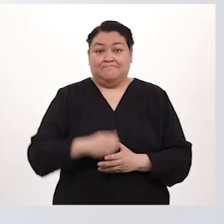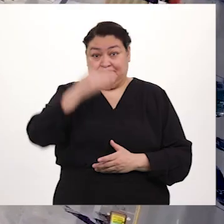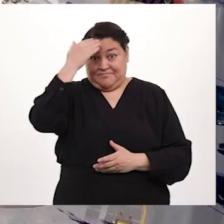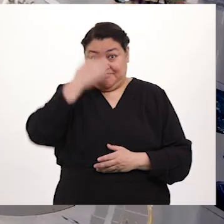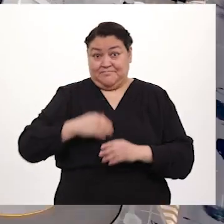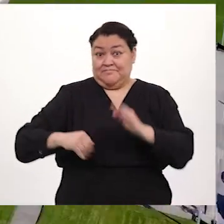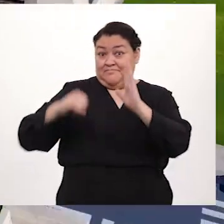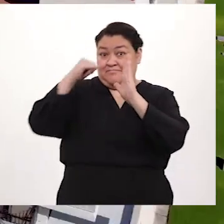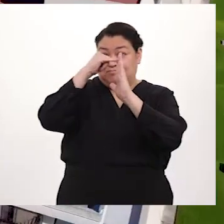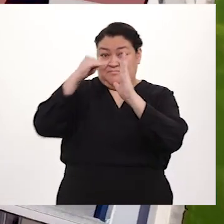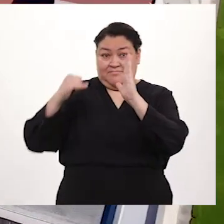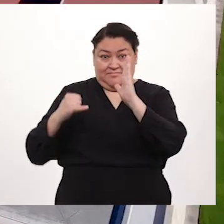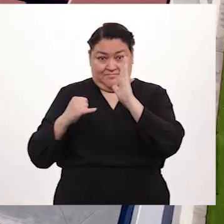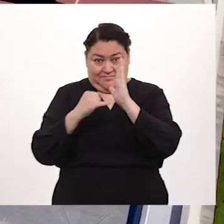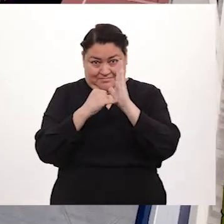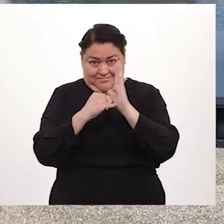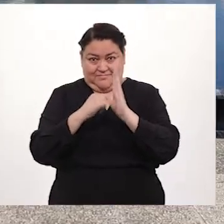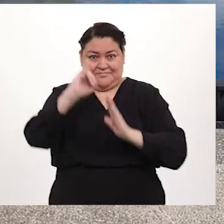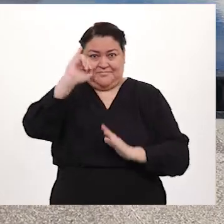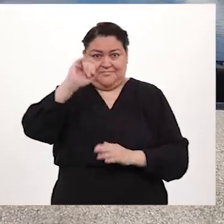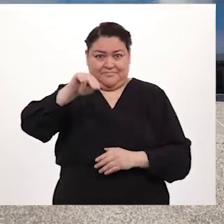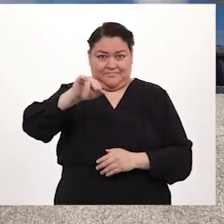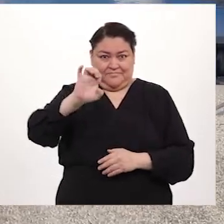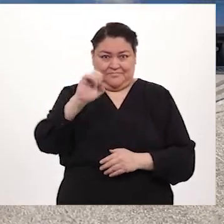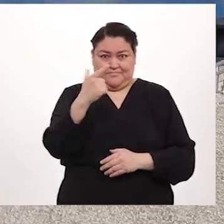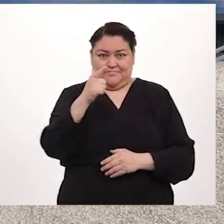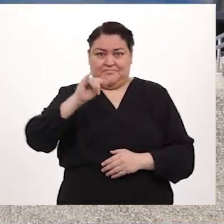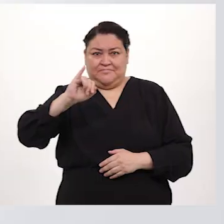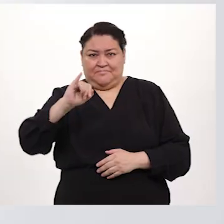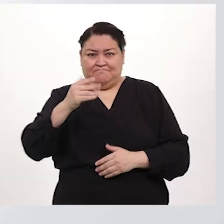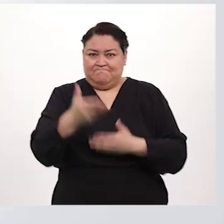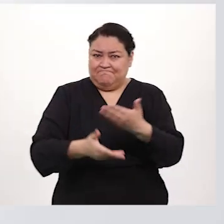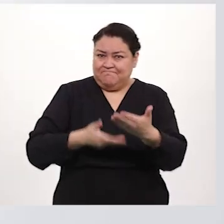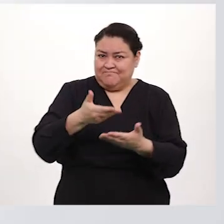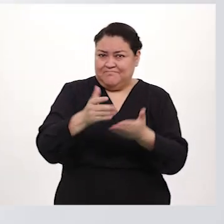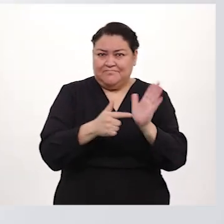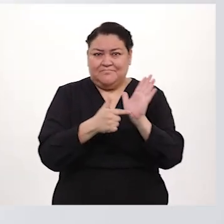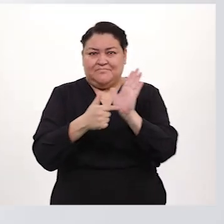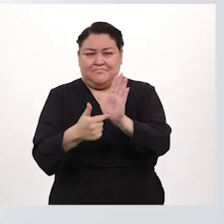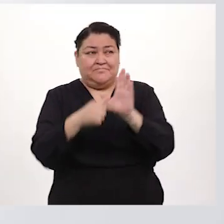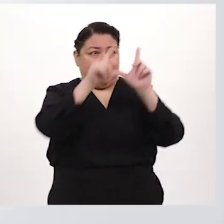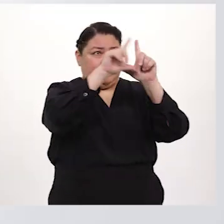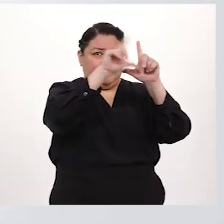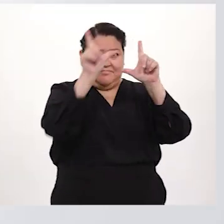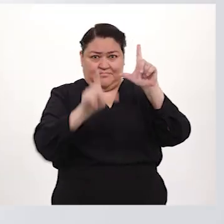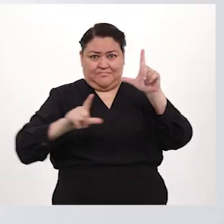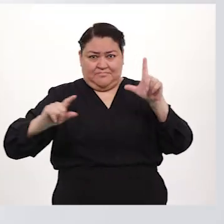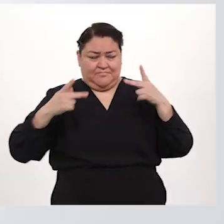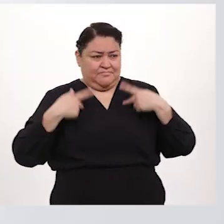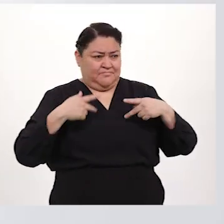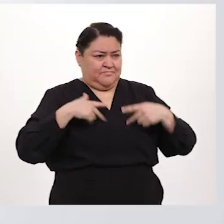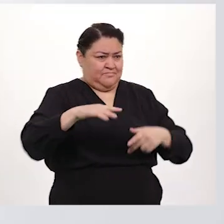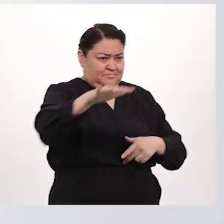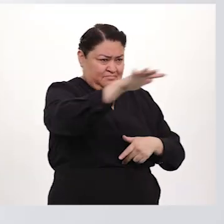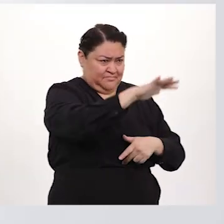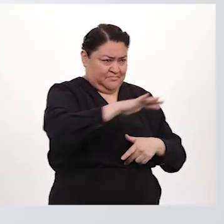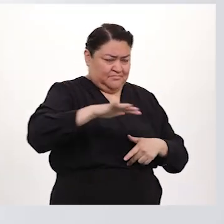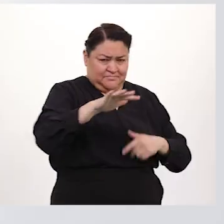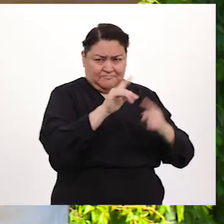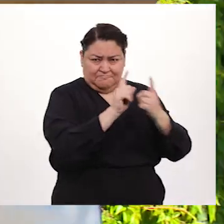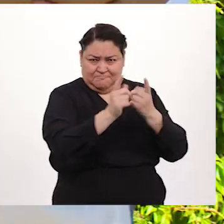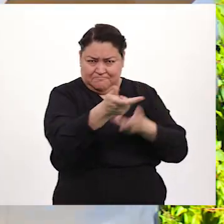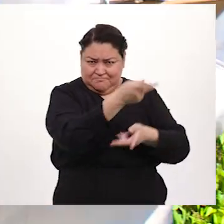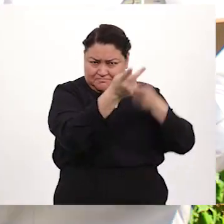El Instituto Nacional de Estadística y Geografía, INEGI, presenta la Encuesta Nacional de la Dinámica Demográfica 2023,